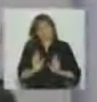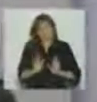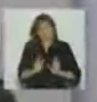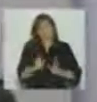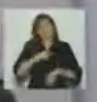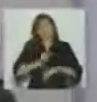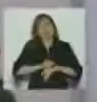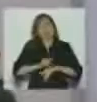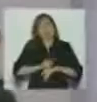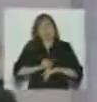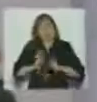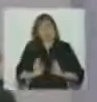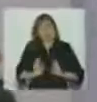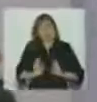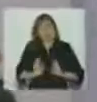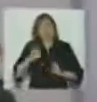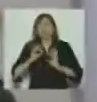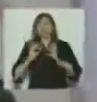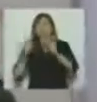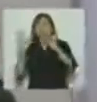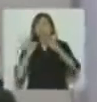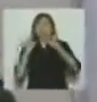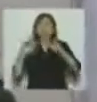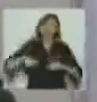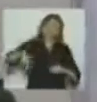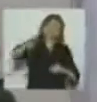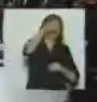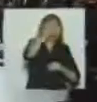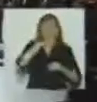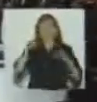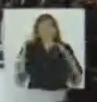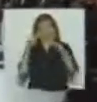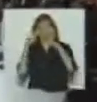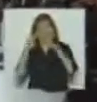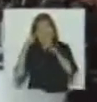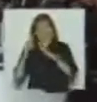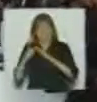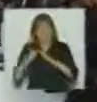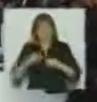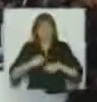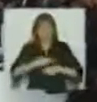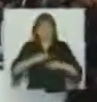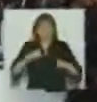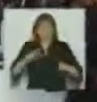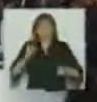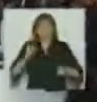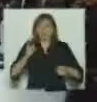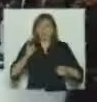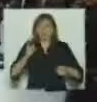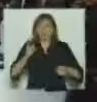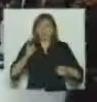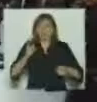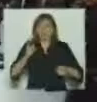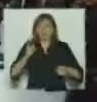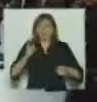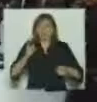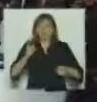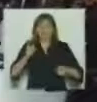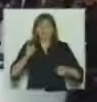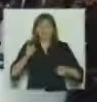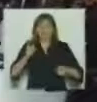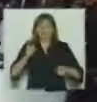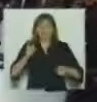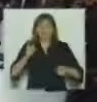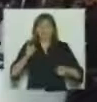queremos llegar a todos los hogares va a ser en planes de crédito para que nadie pueda ir y comprar 10 o